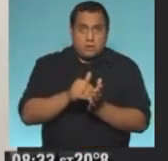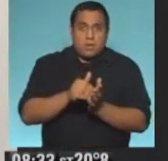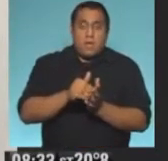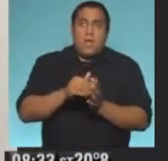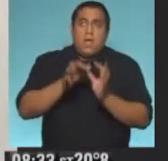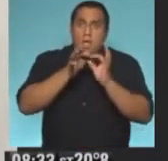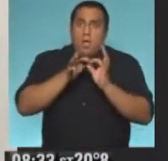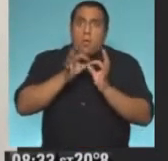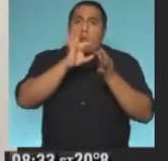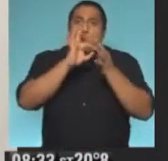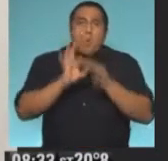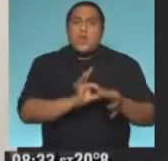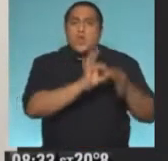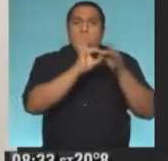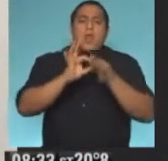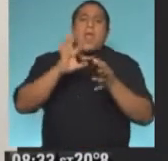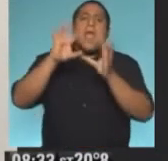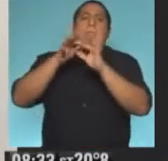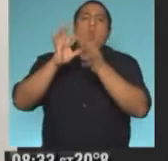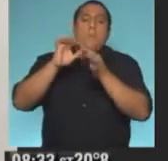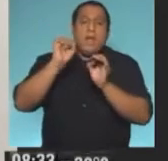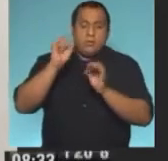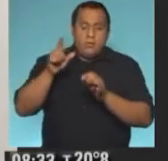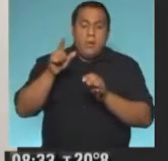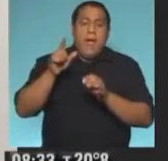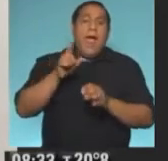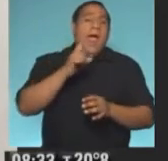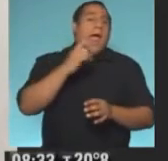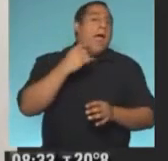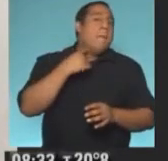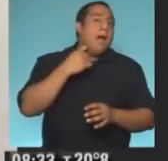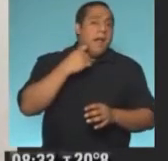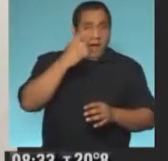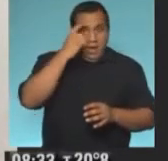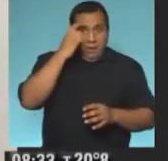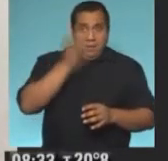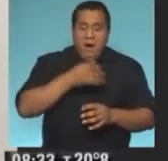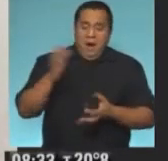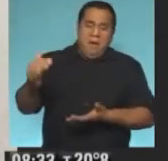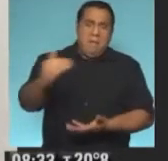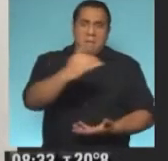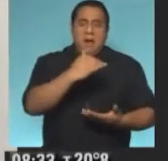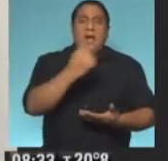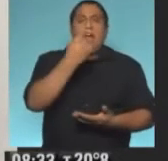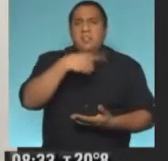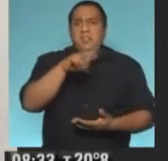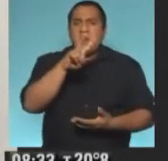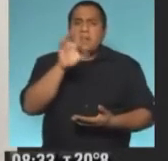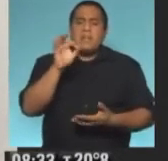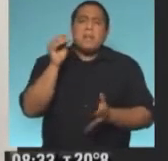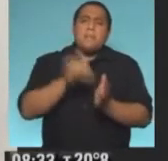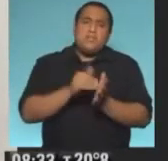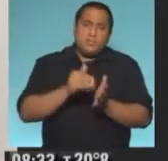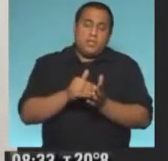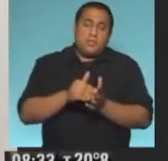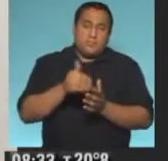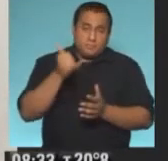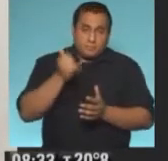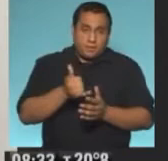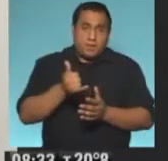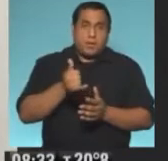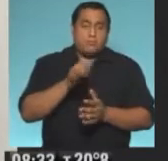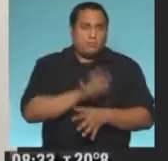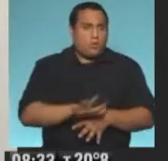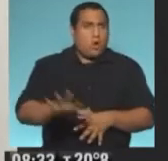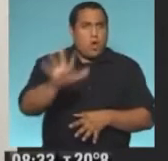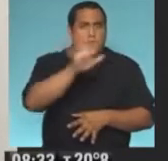Europea. España se ha reservado el 10%, con lo cual aproximadamente con 120 millones de dosis a lo largo y a lo ancho